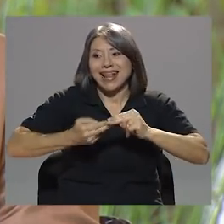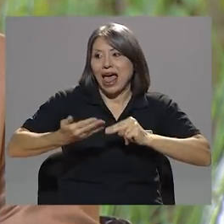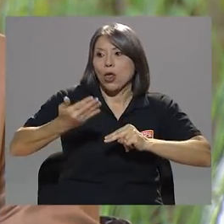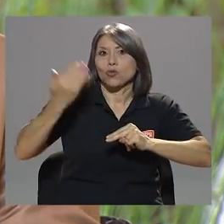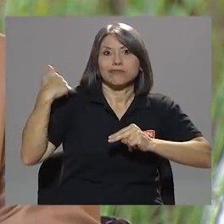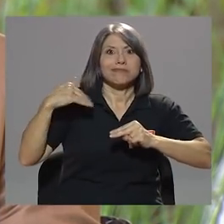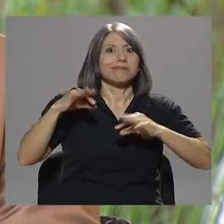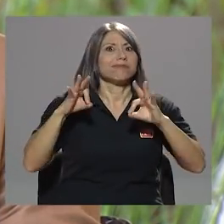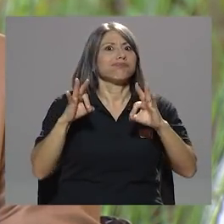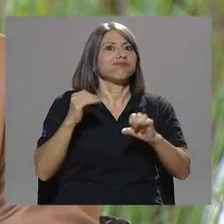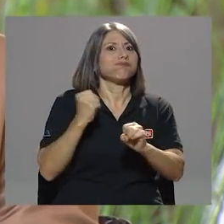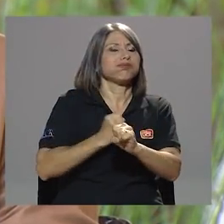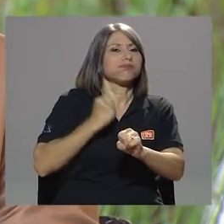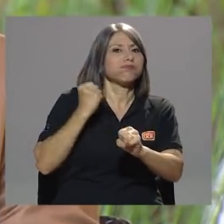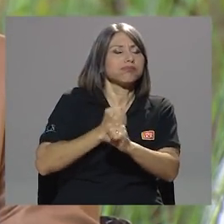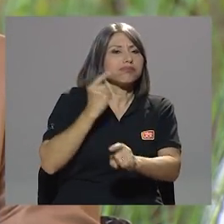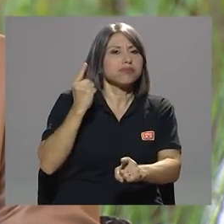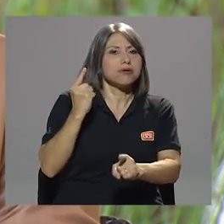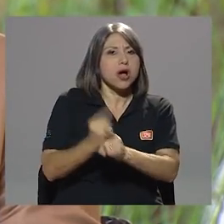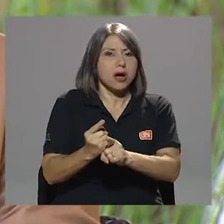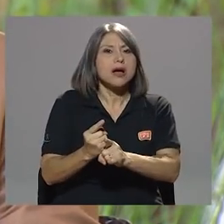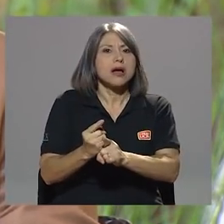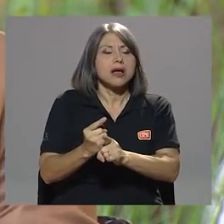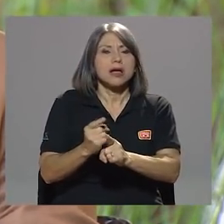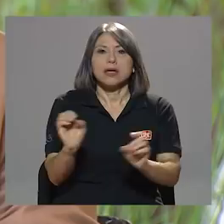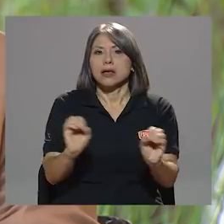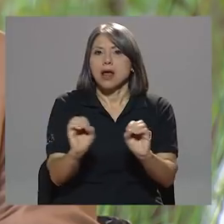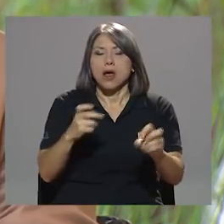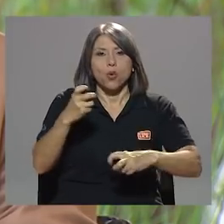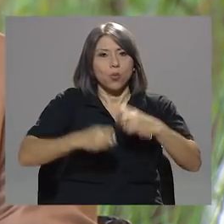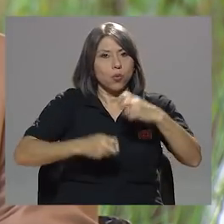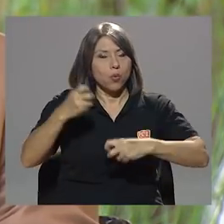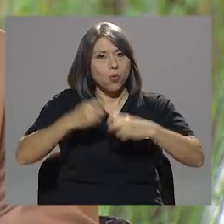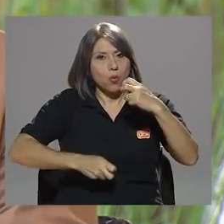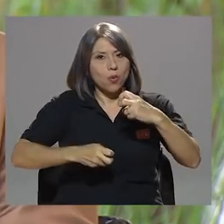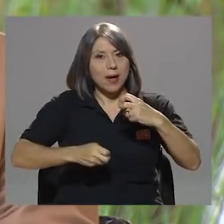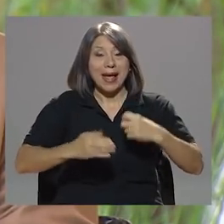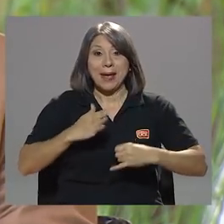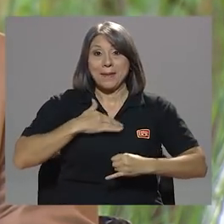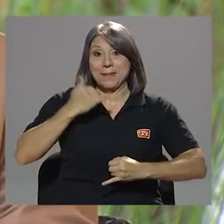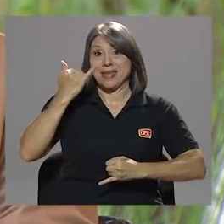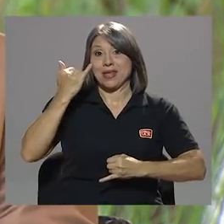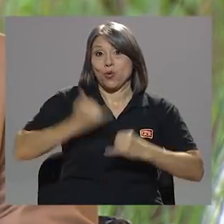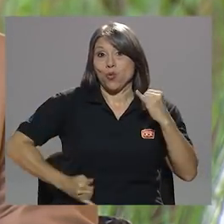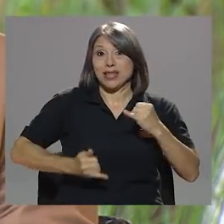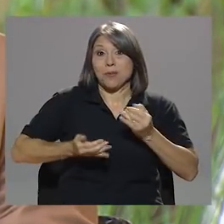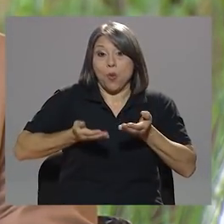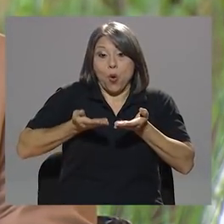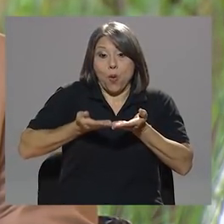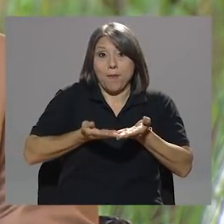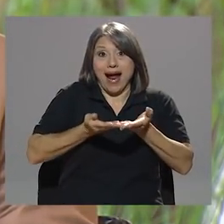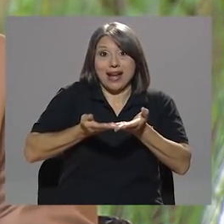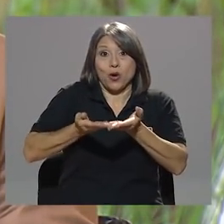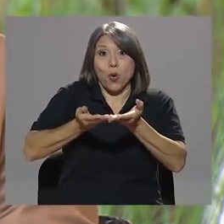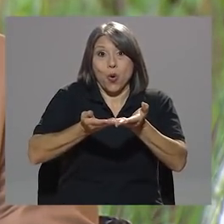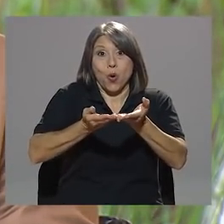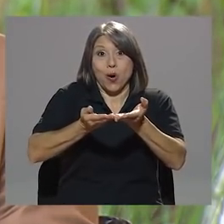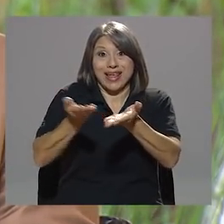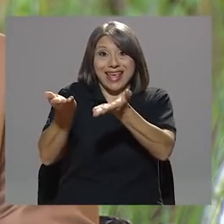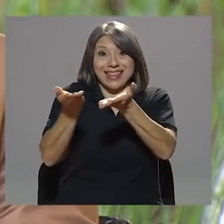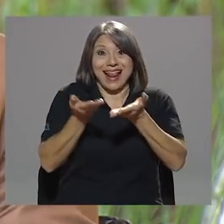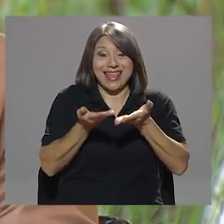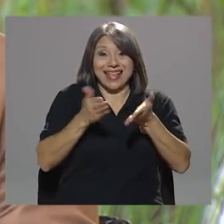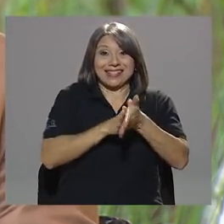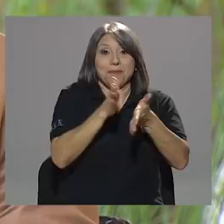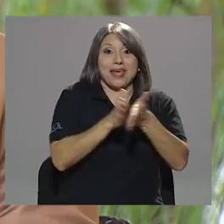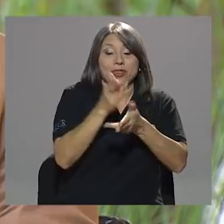operando bien, que trabajó correctamente y que no tuvo problemas. Mi último barco de cemento, el Star